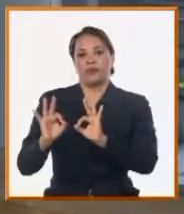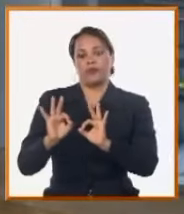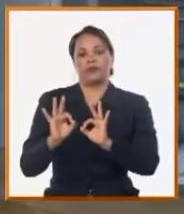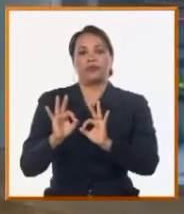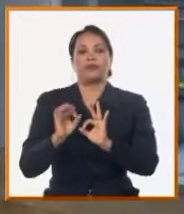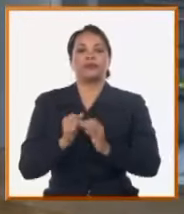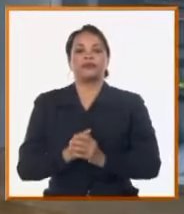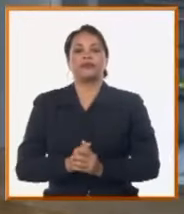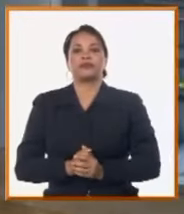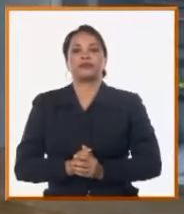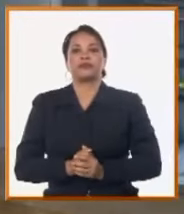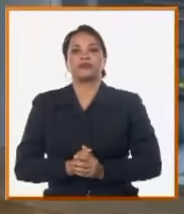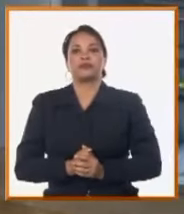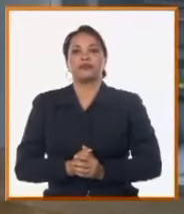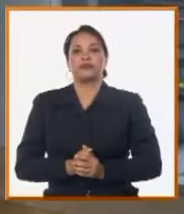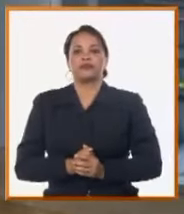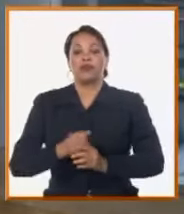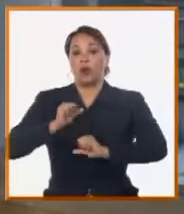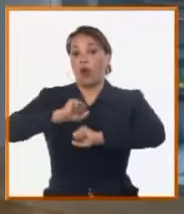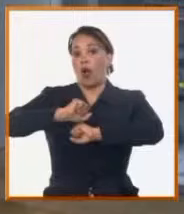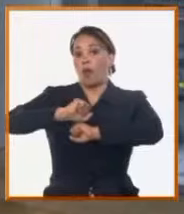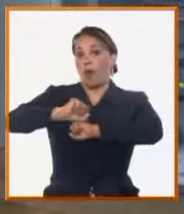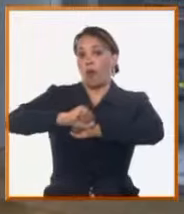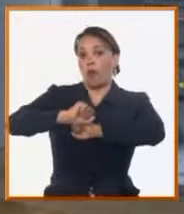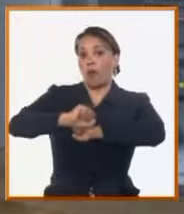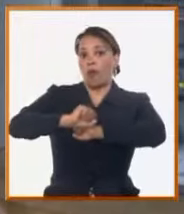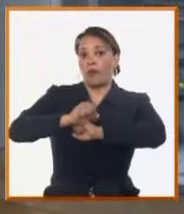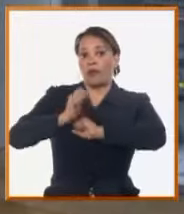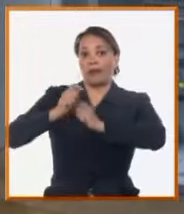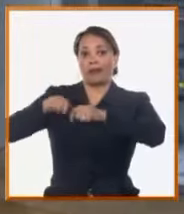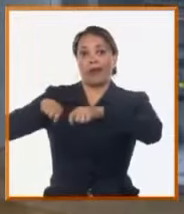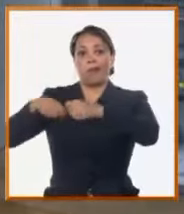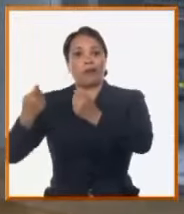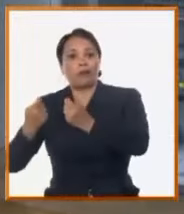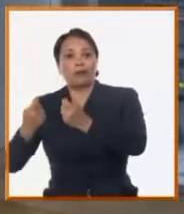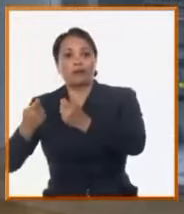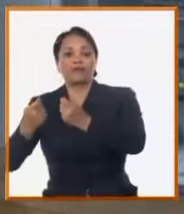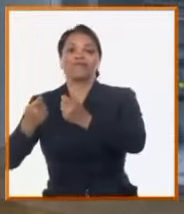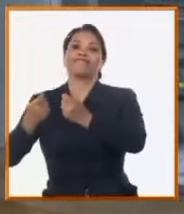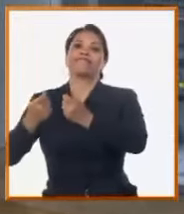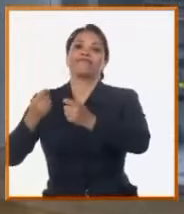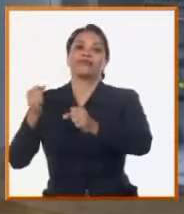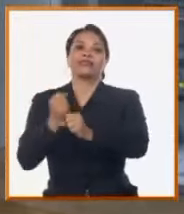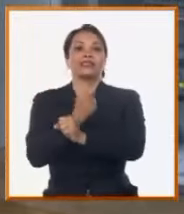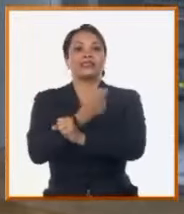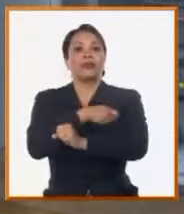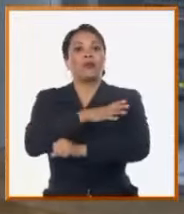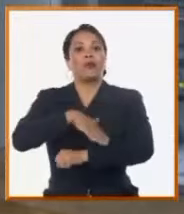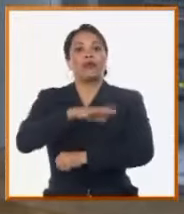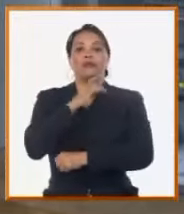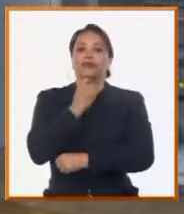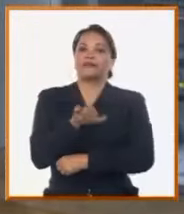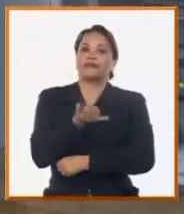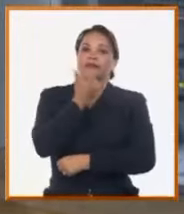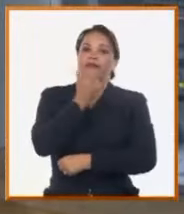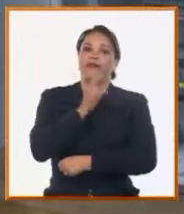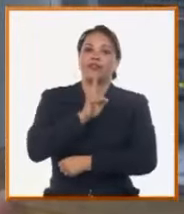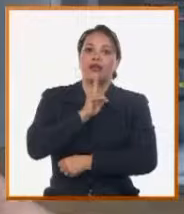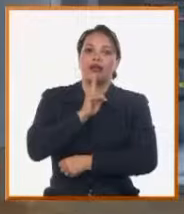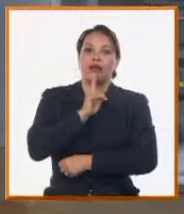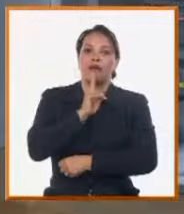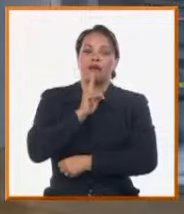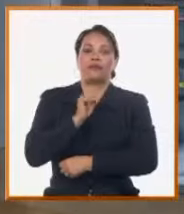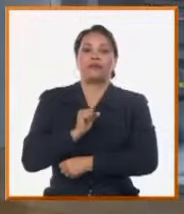Cuando una electrobomba sale de servicio, una cantidad de personas se quedan sin el abasto del agua,